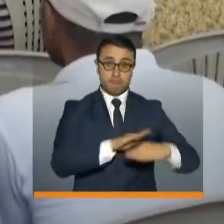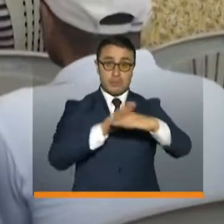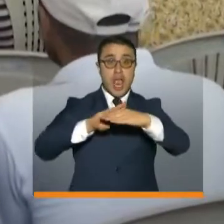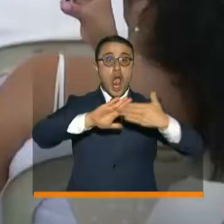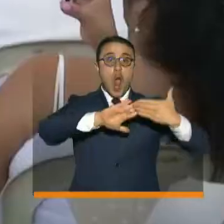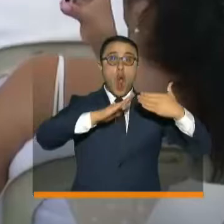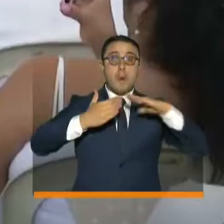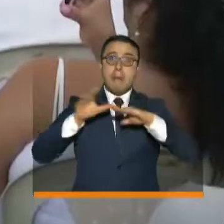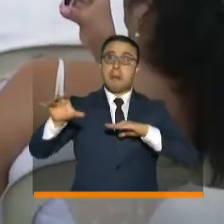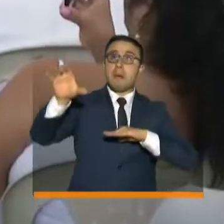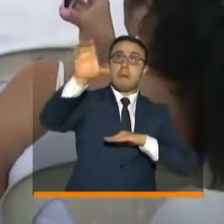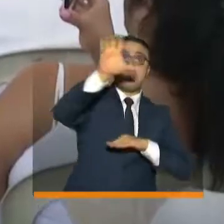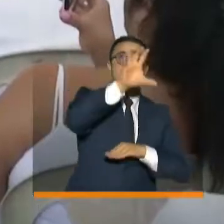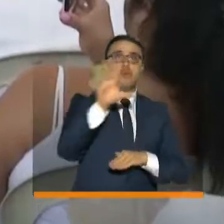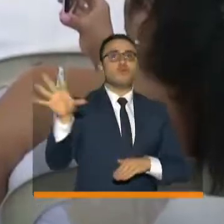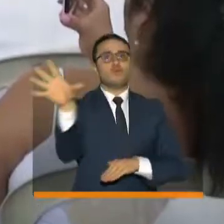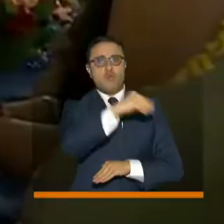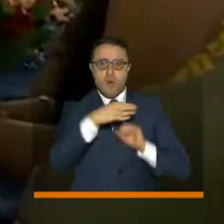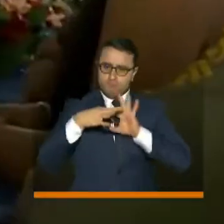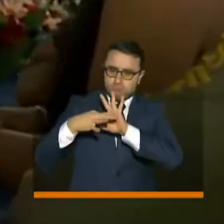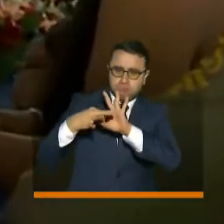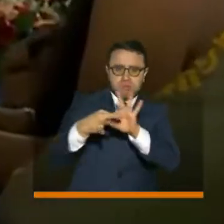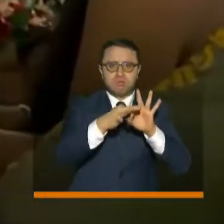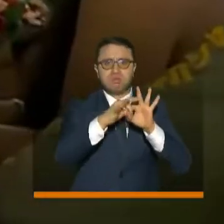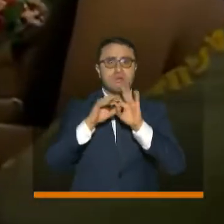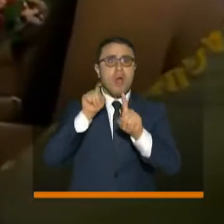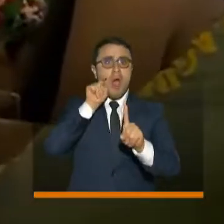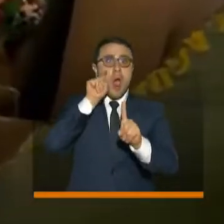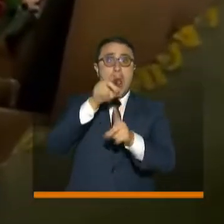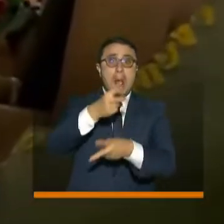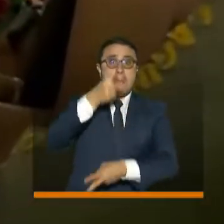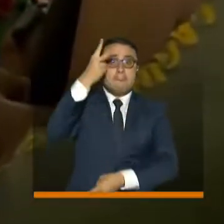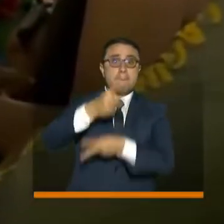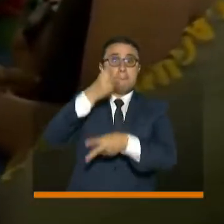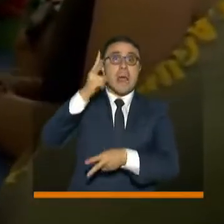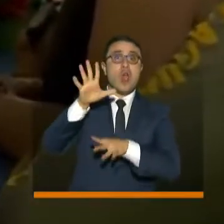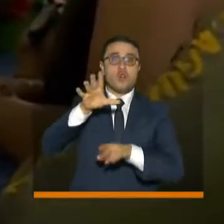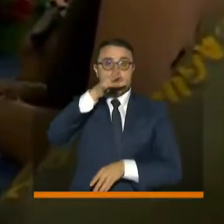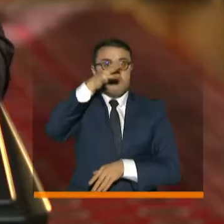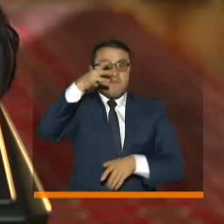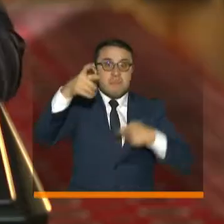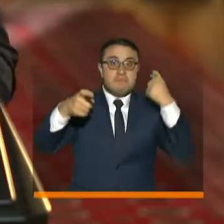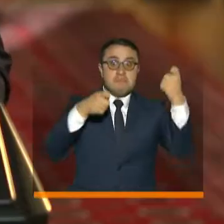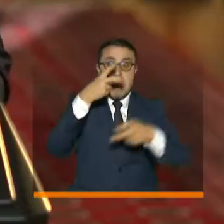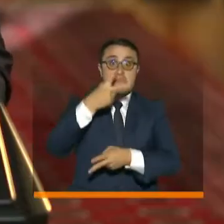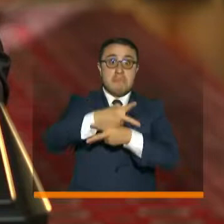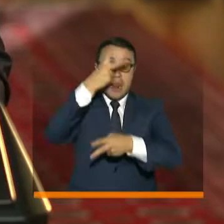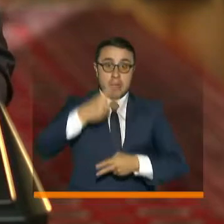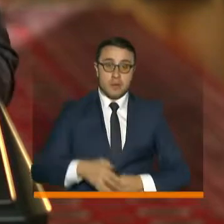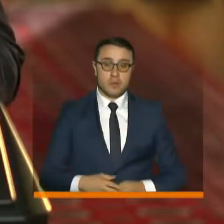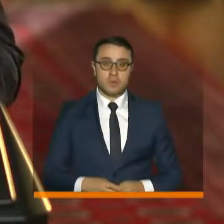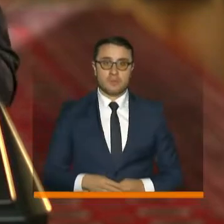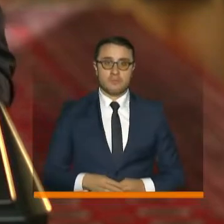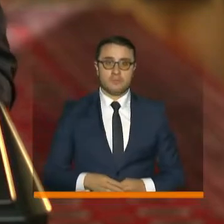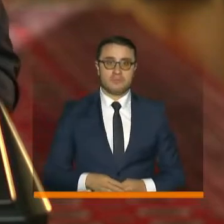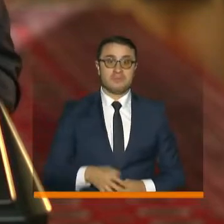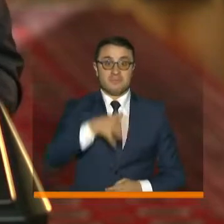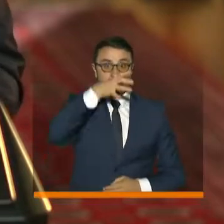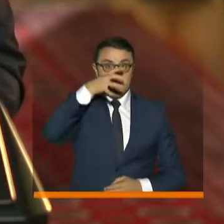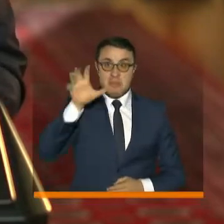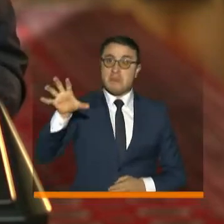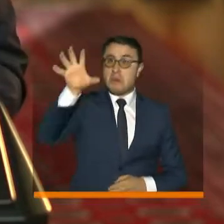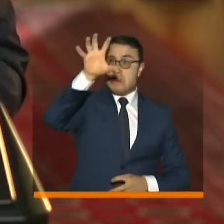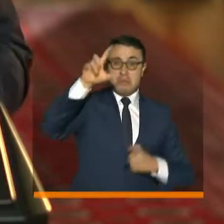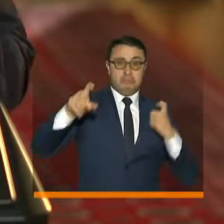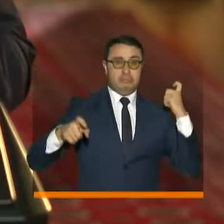internacional para actuar de manera conjunta contra la amenaza que representa el narcotráfico. El narcotráfico trasciende las fronteras